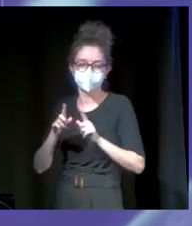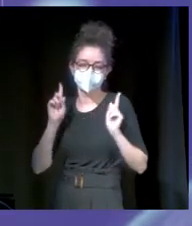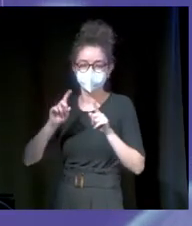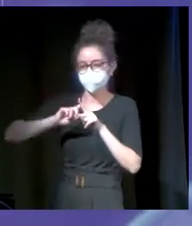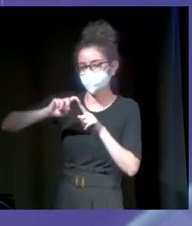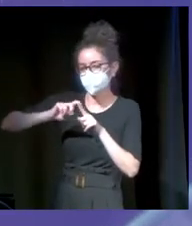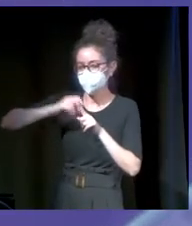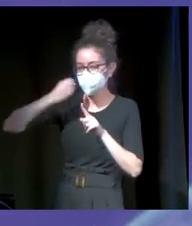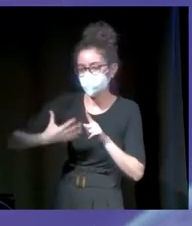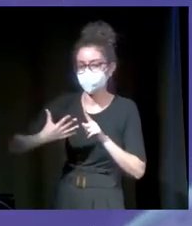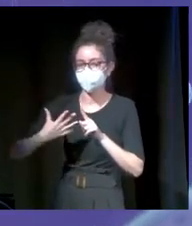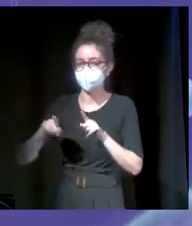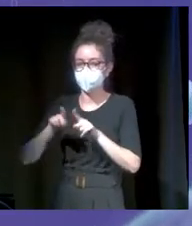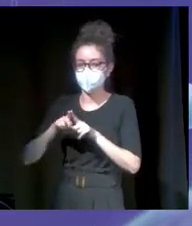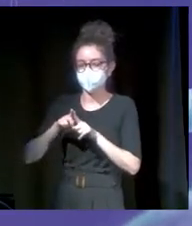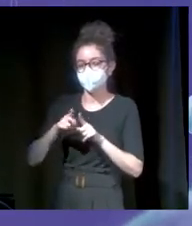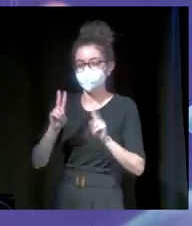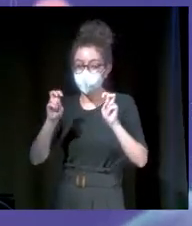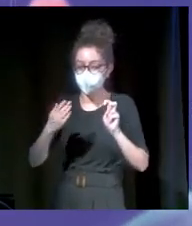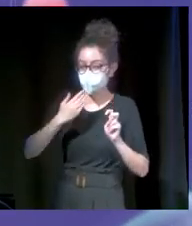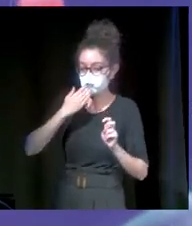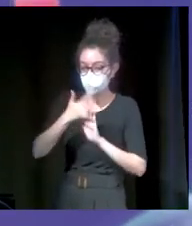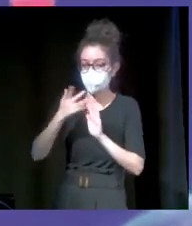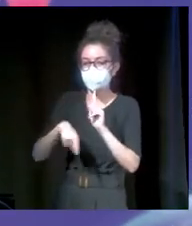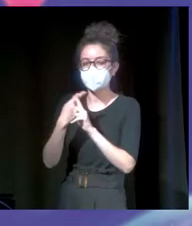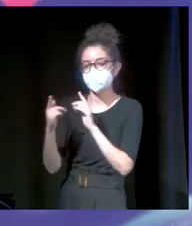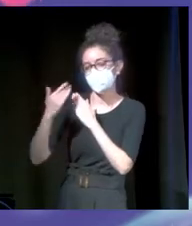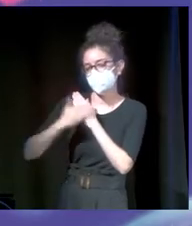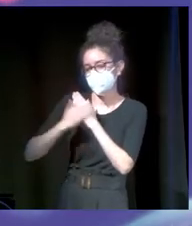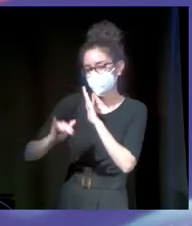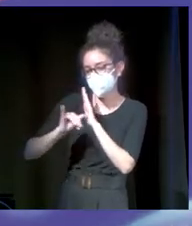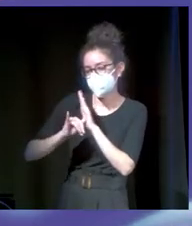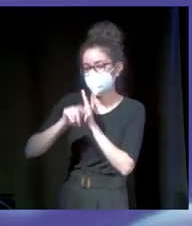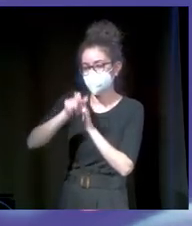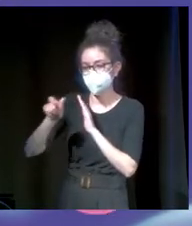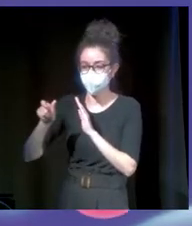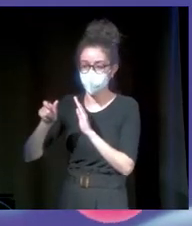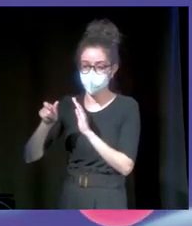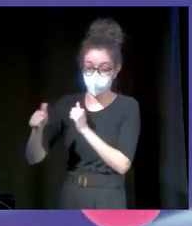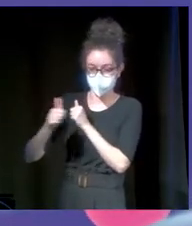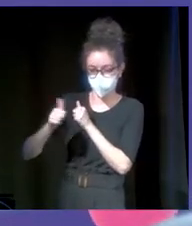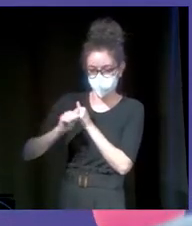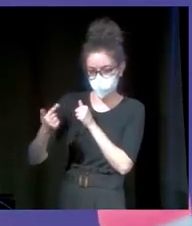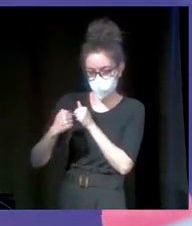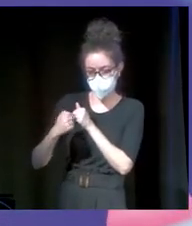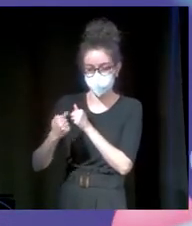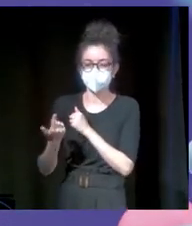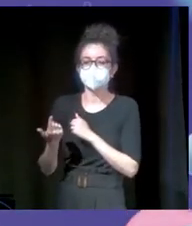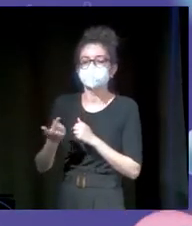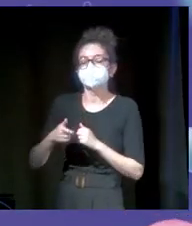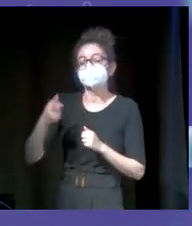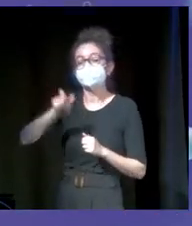y por la cercanía con sus followers. Además, ojo, atentos a esto, está en la lista de los 100 mejores